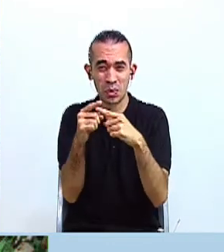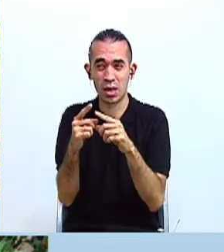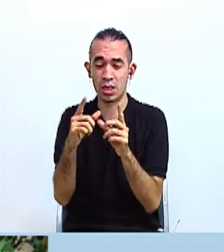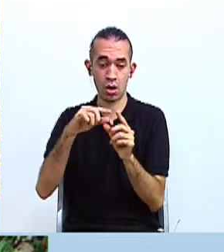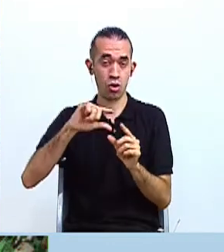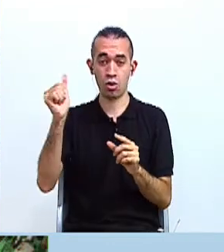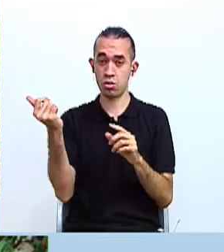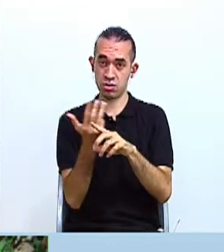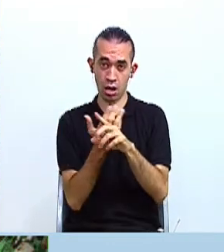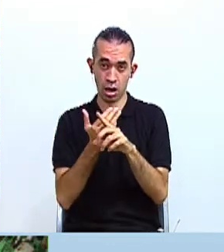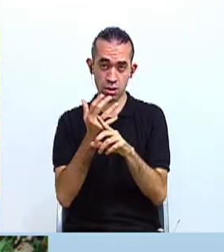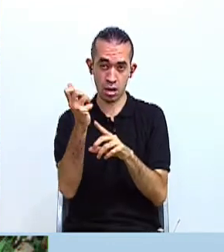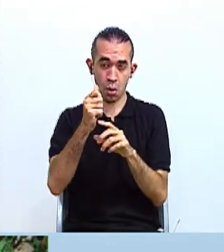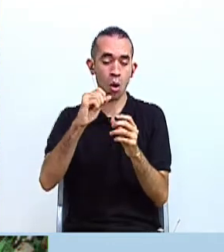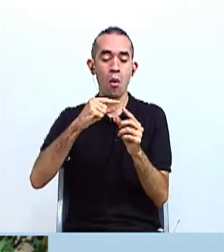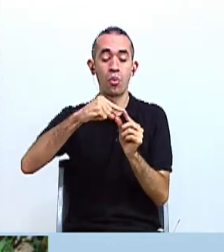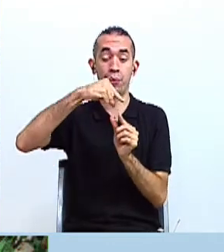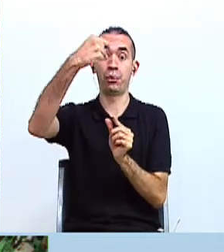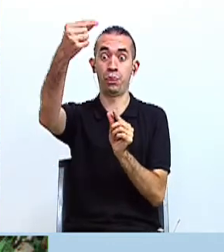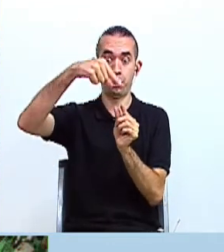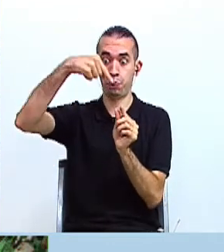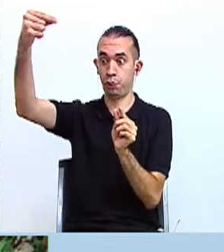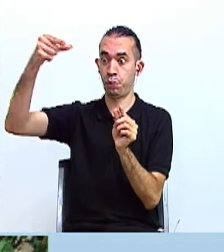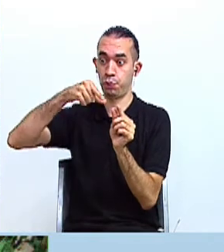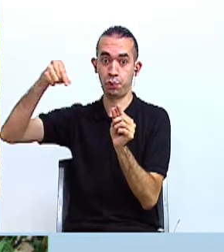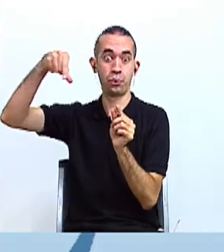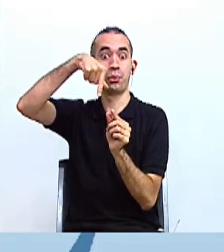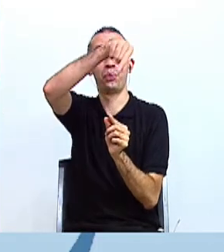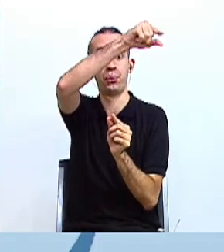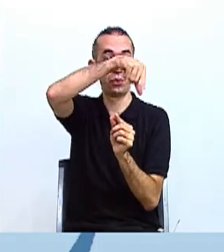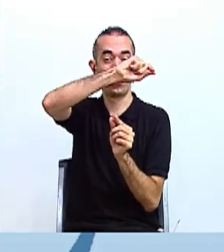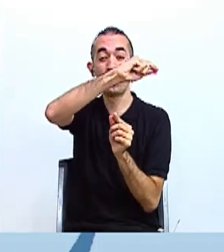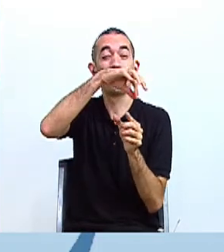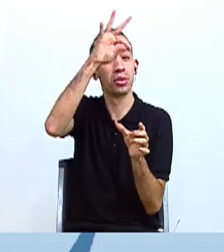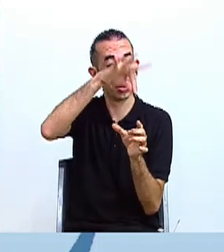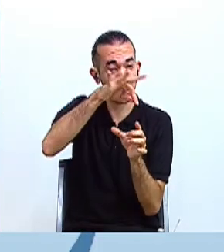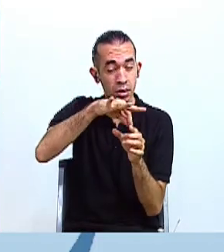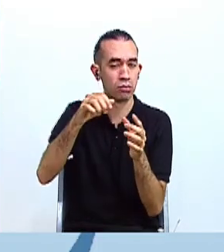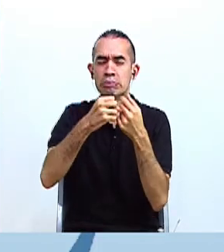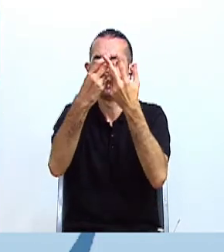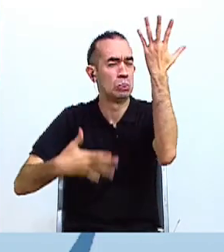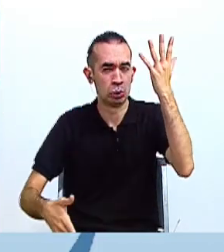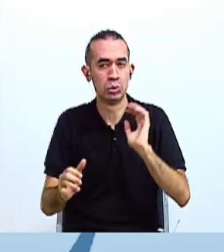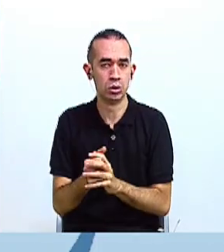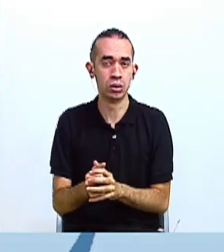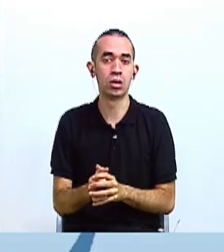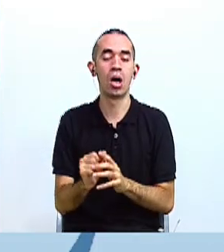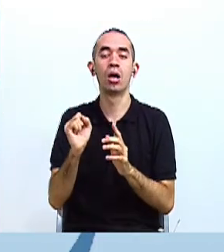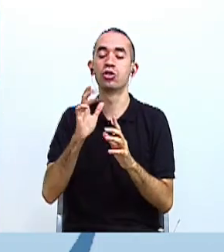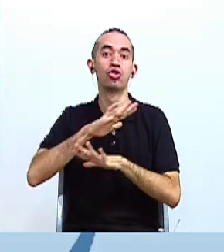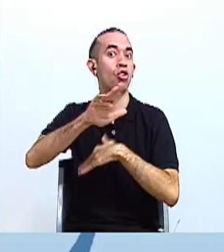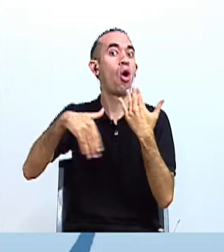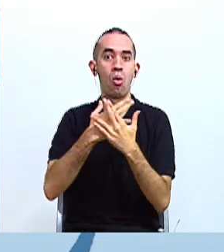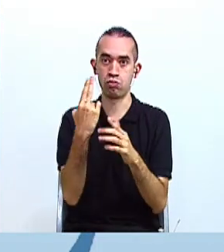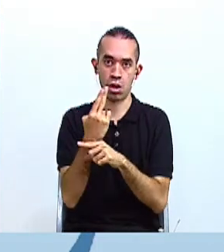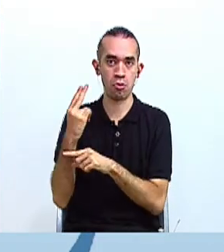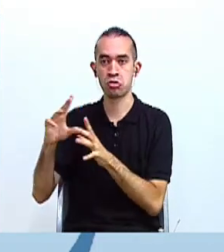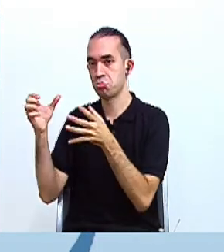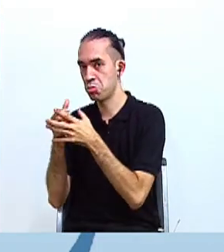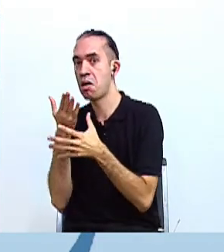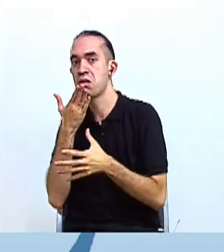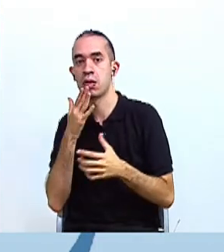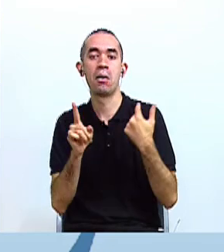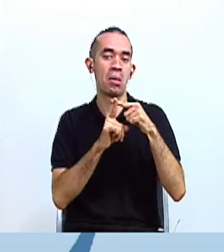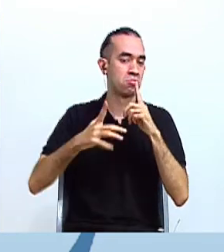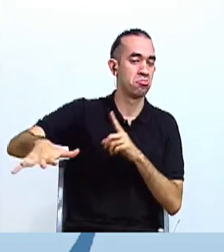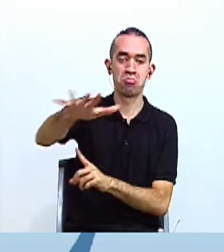parte de nuestros aborígenes, sino por parte de la sociedad en general. Y un último apartado acá, relacionado